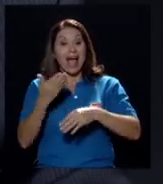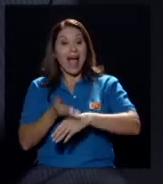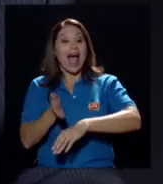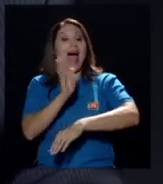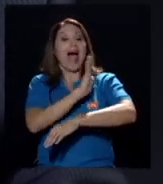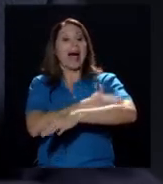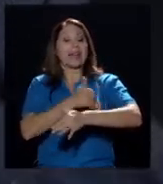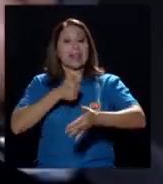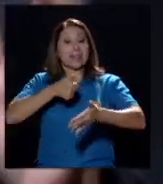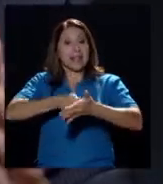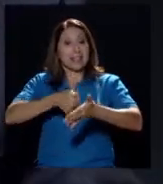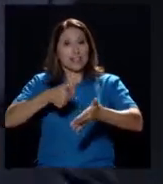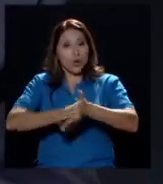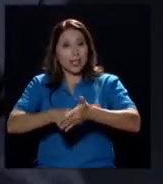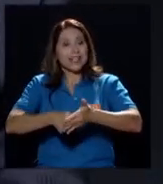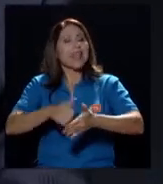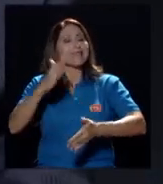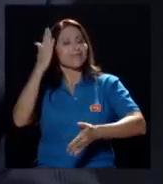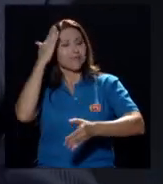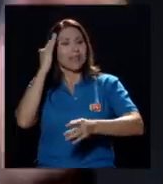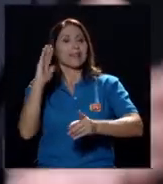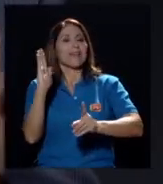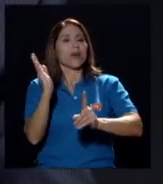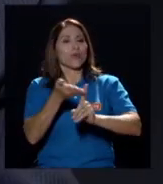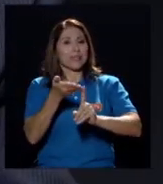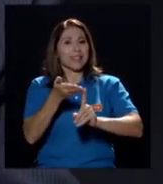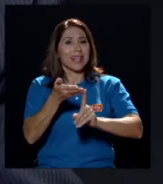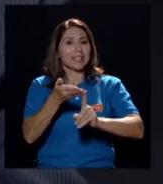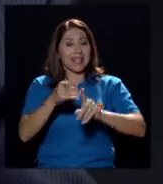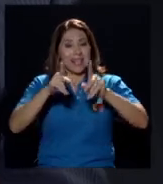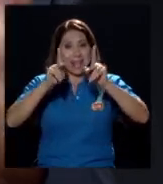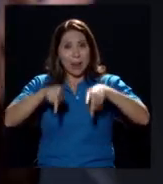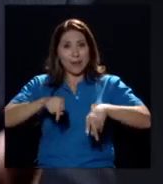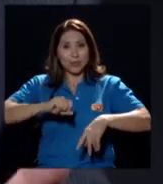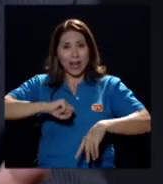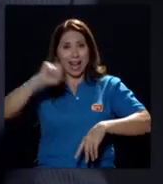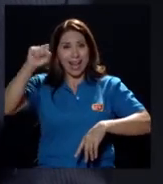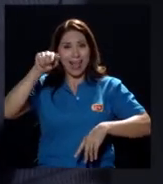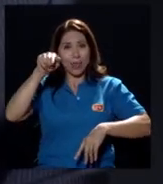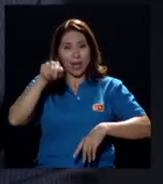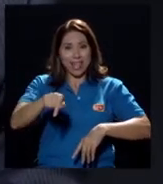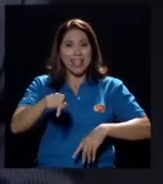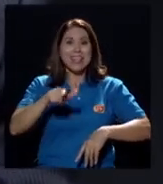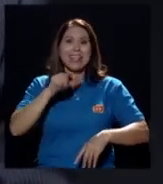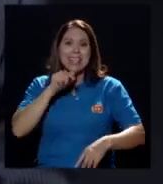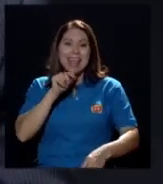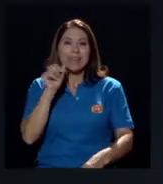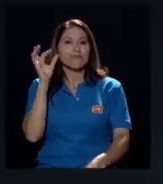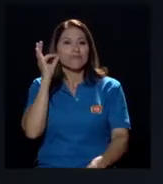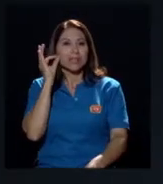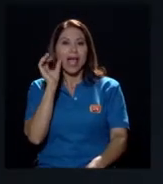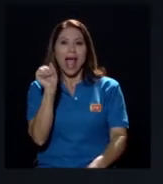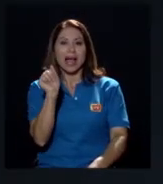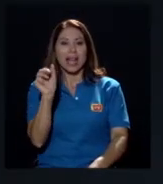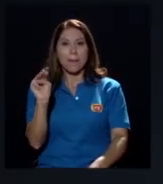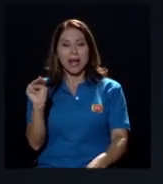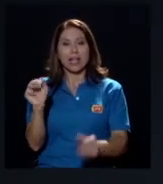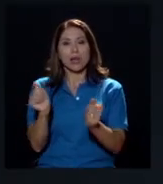elecciones que el ganador de esas elecciones será Angela Merkel con la Unión Demócrata Cristiana